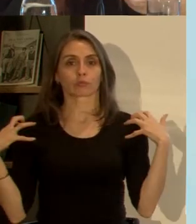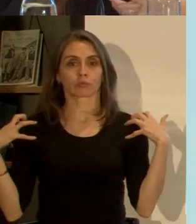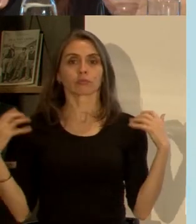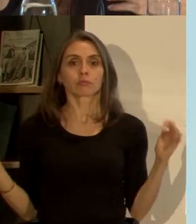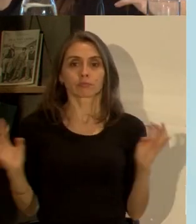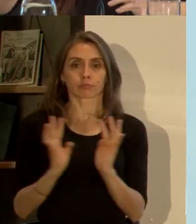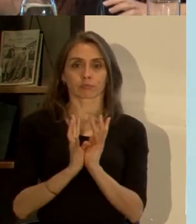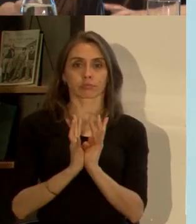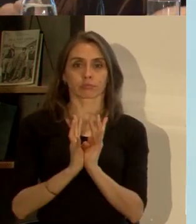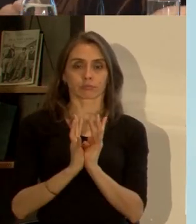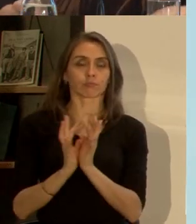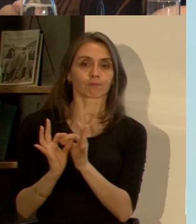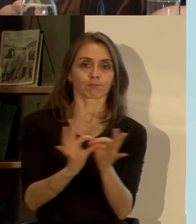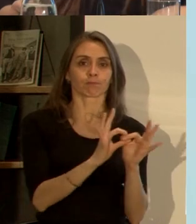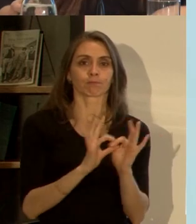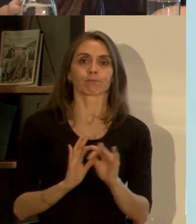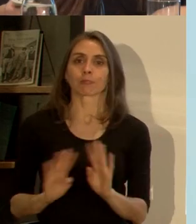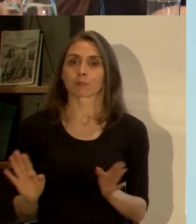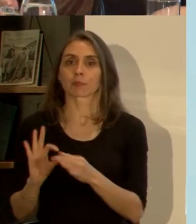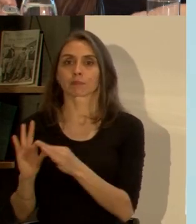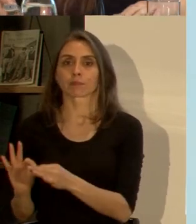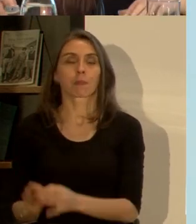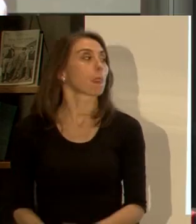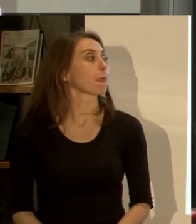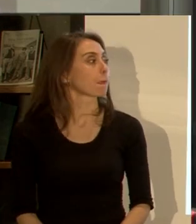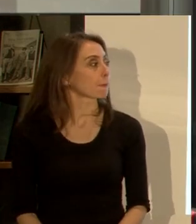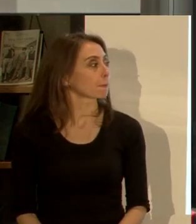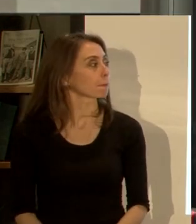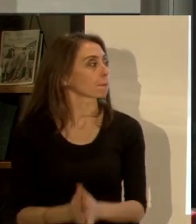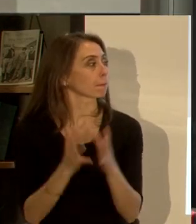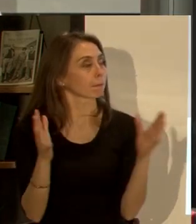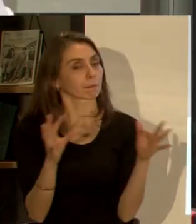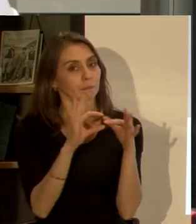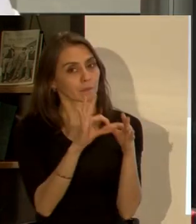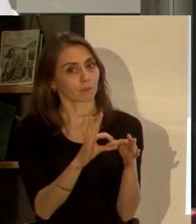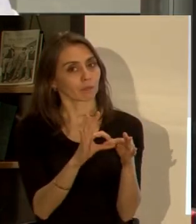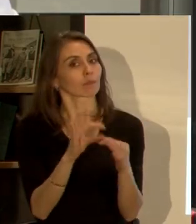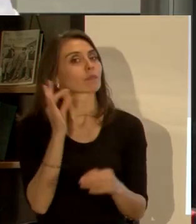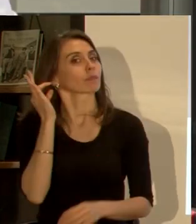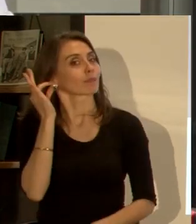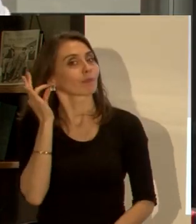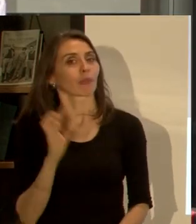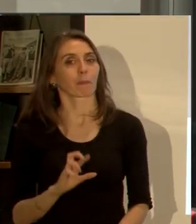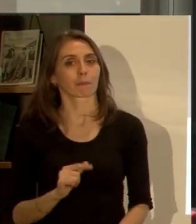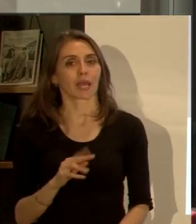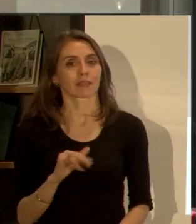bastante vinculados así que eso básicamente gracias muchas gracias Patricia